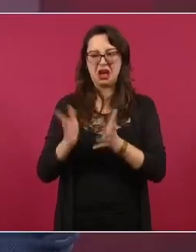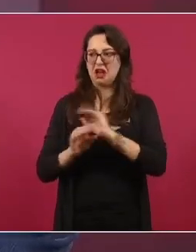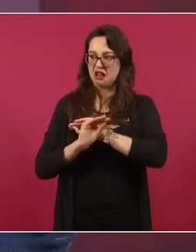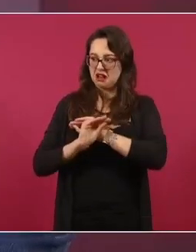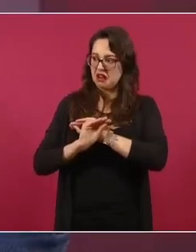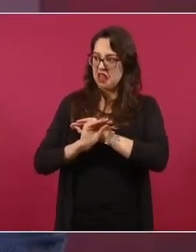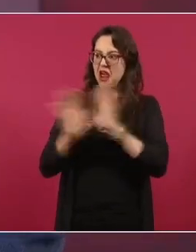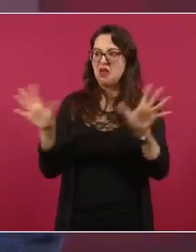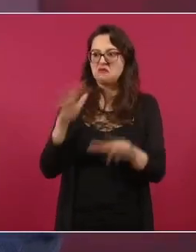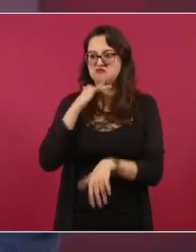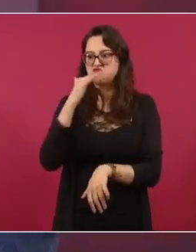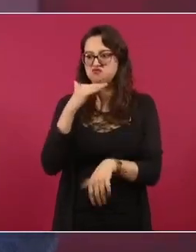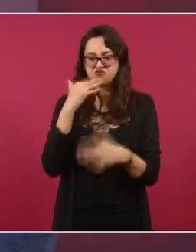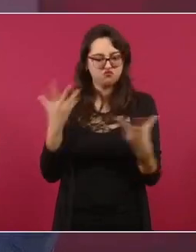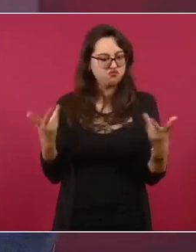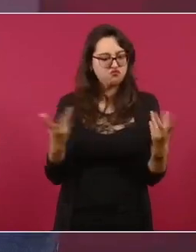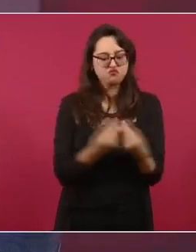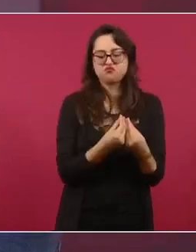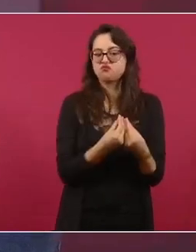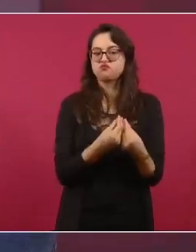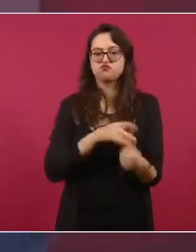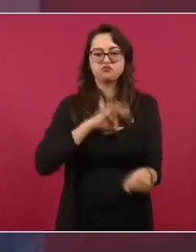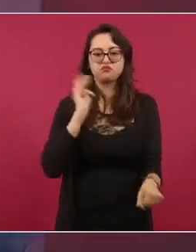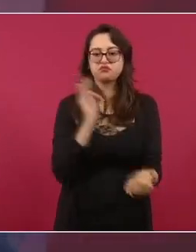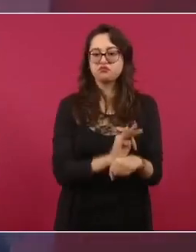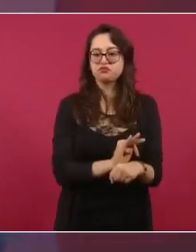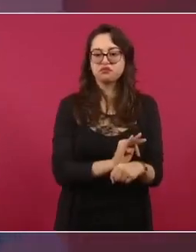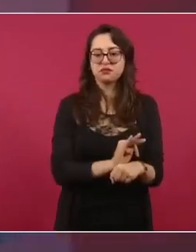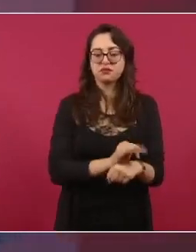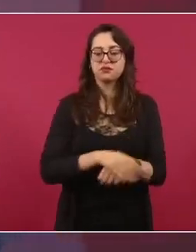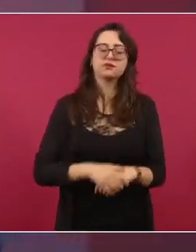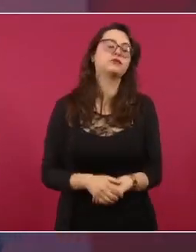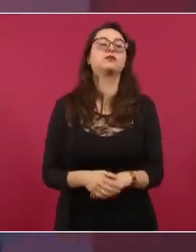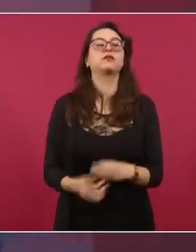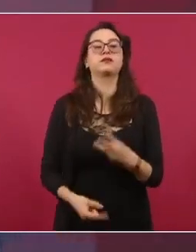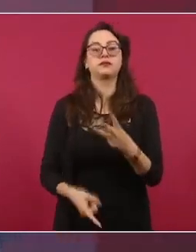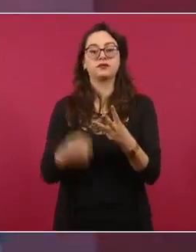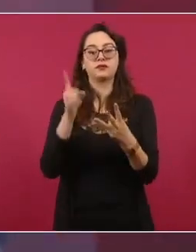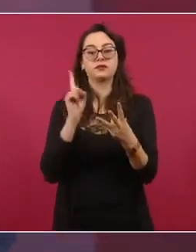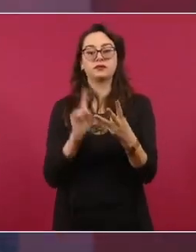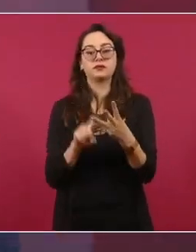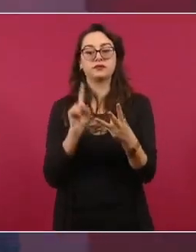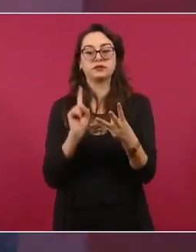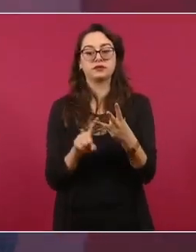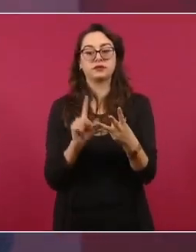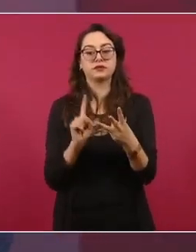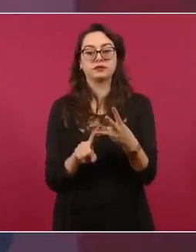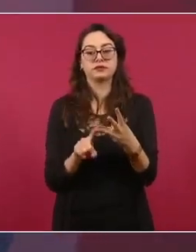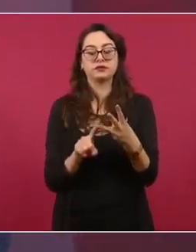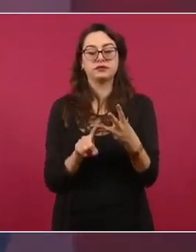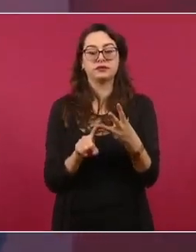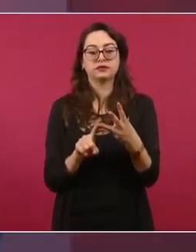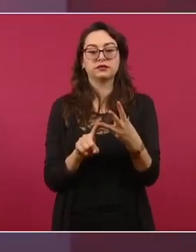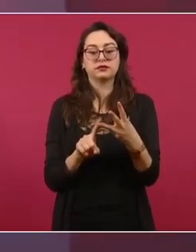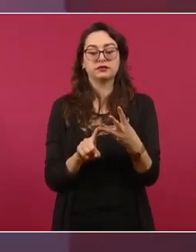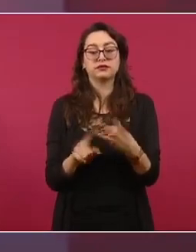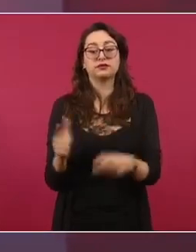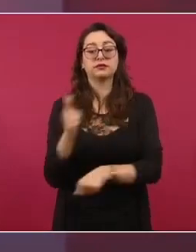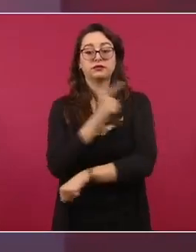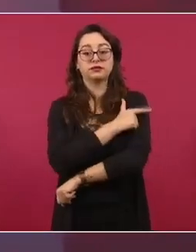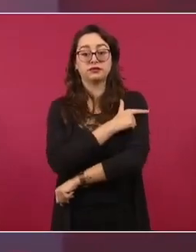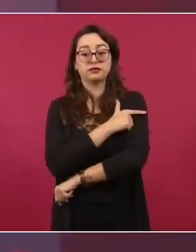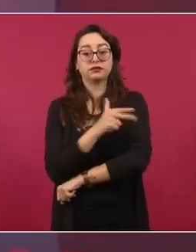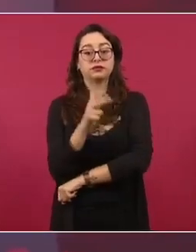Tres, para no afectar la buena marcha y la consolidación de la Guardia